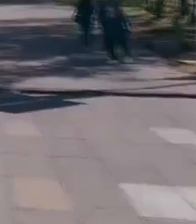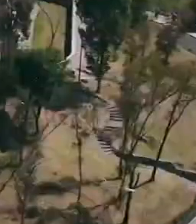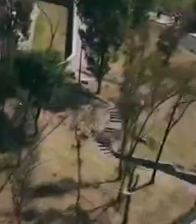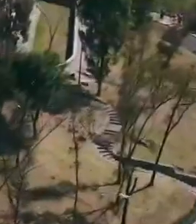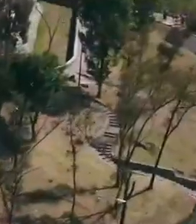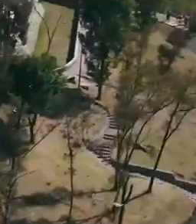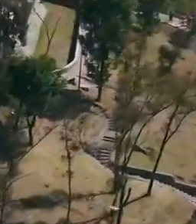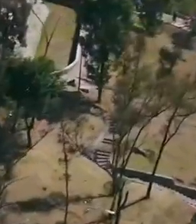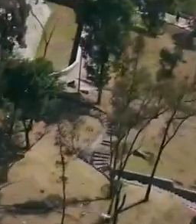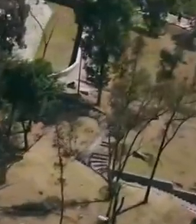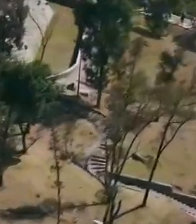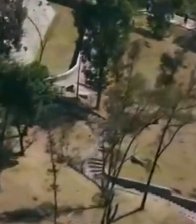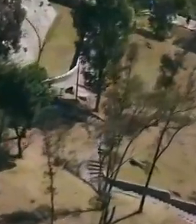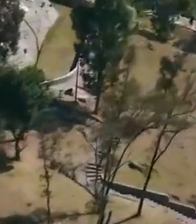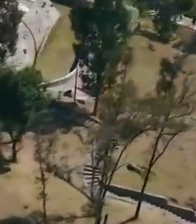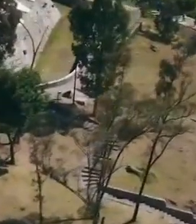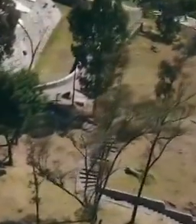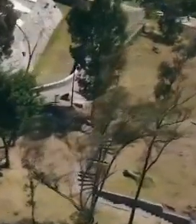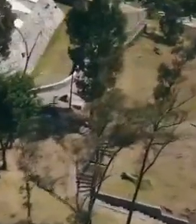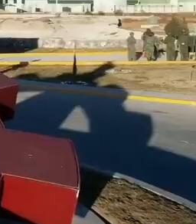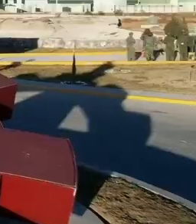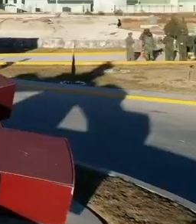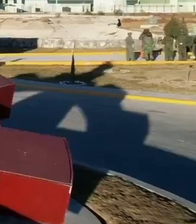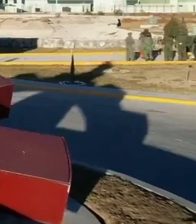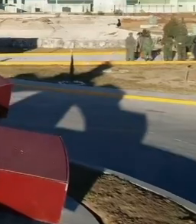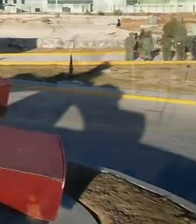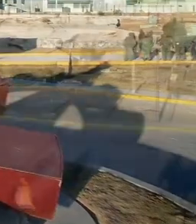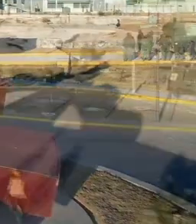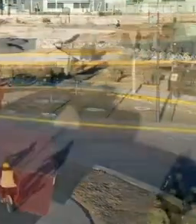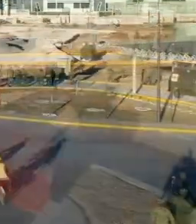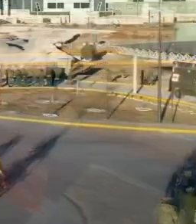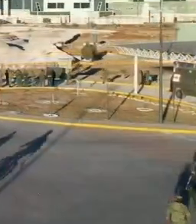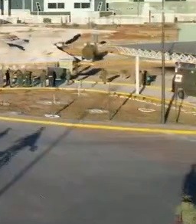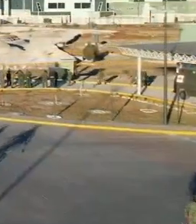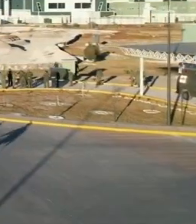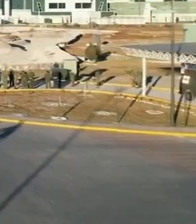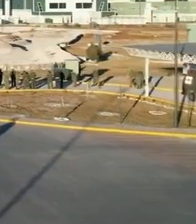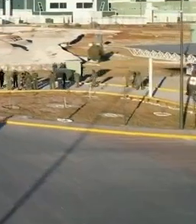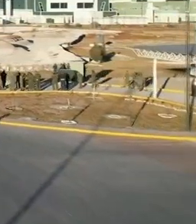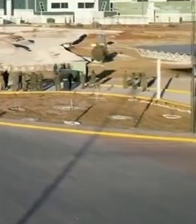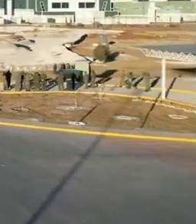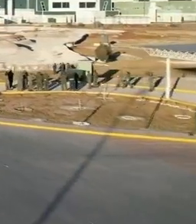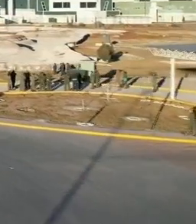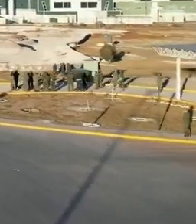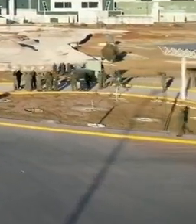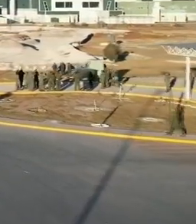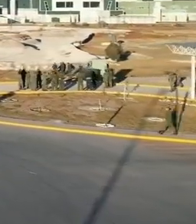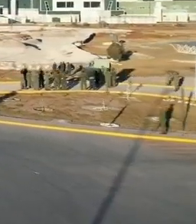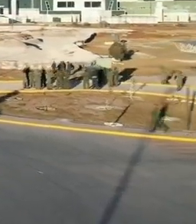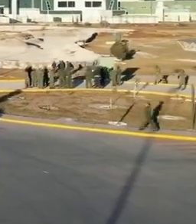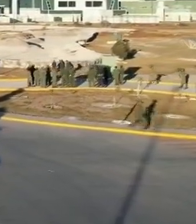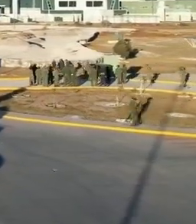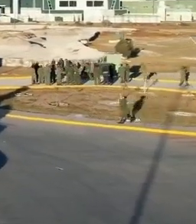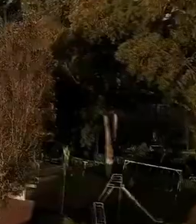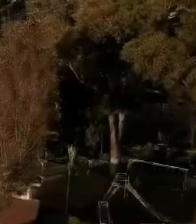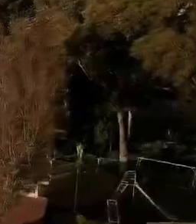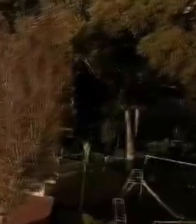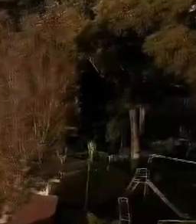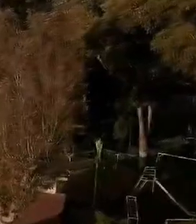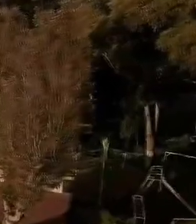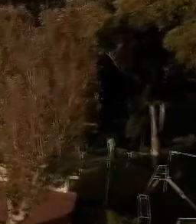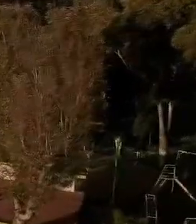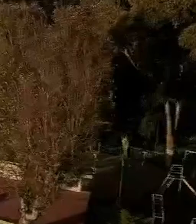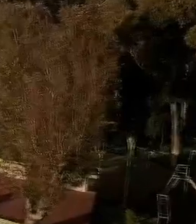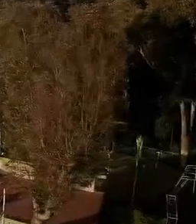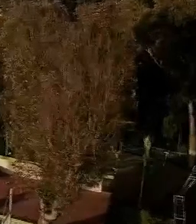destacar que, gracias al apoyo del Gobierno del Estado de Puebla, fue posible reubicar la industria militar a estas magnas instalaciones,